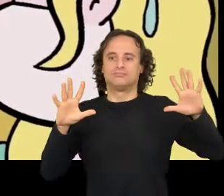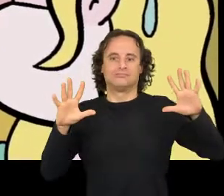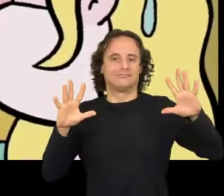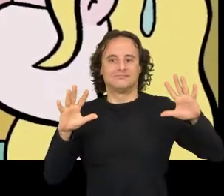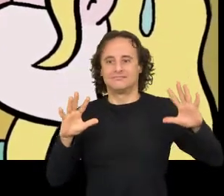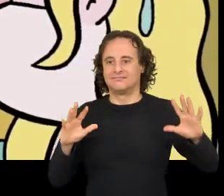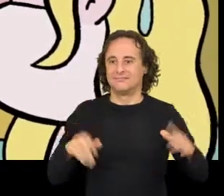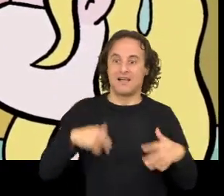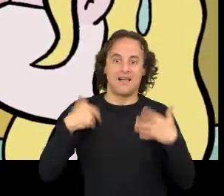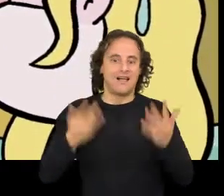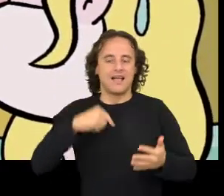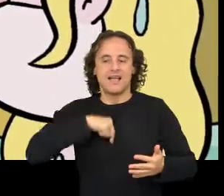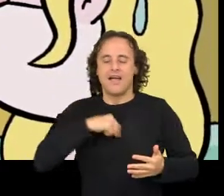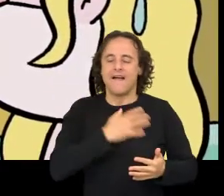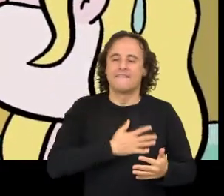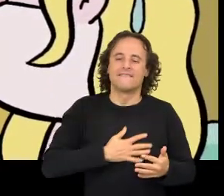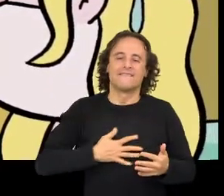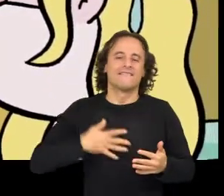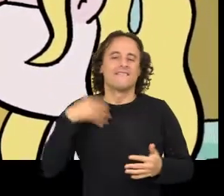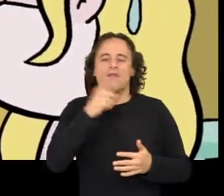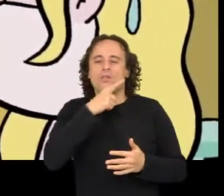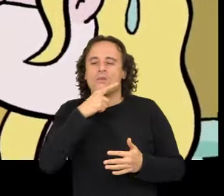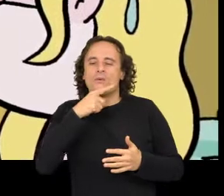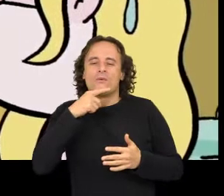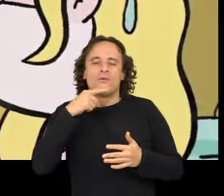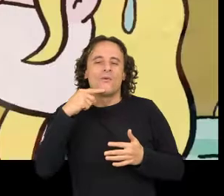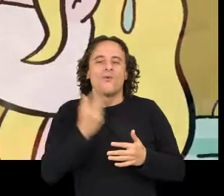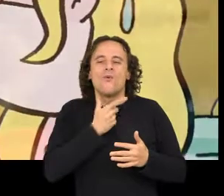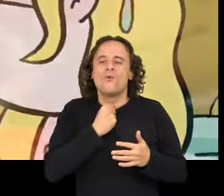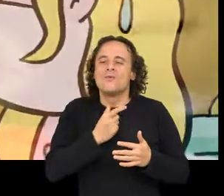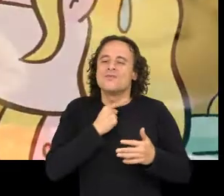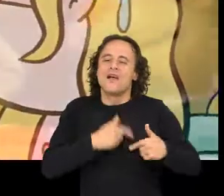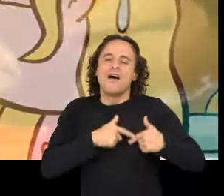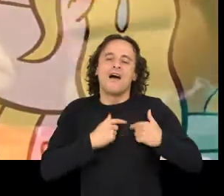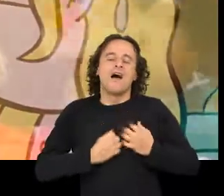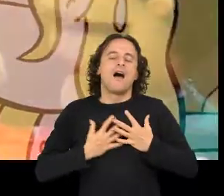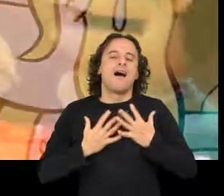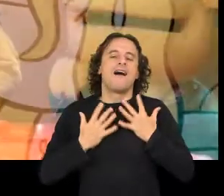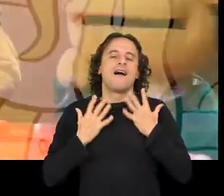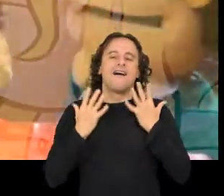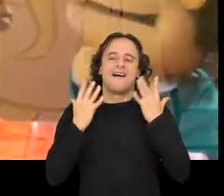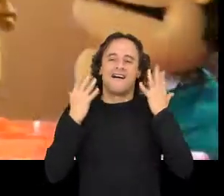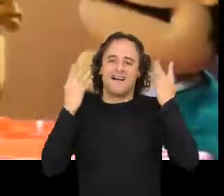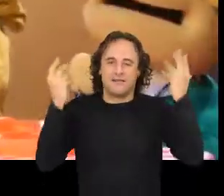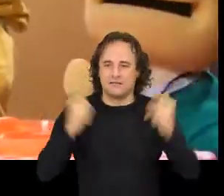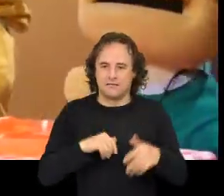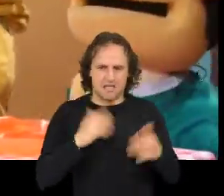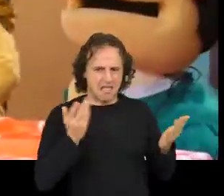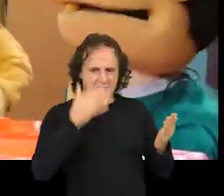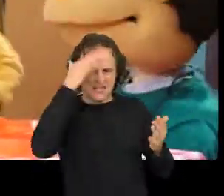trallazo Unha ledicia branca Nacíalle dentro do corazón Ai,